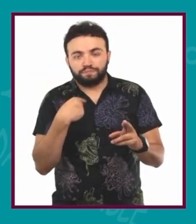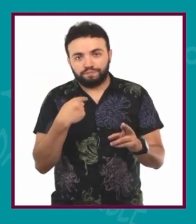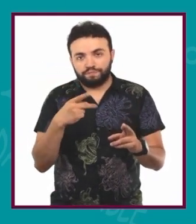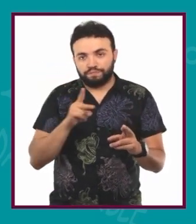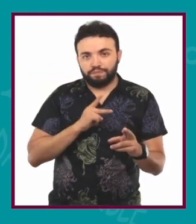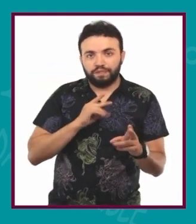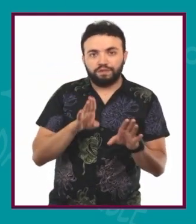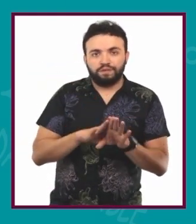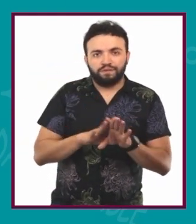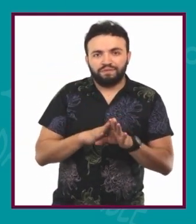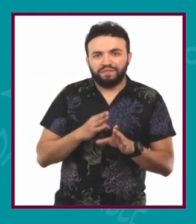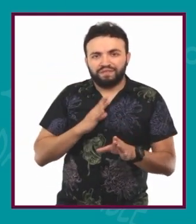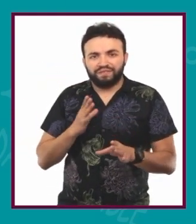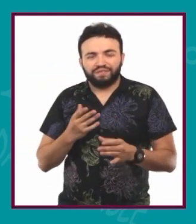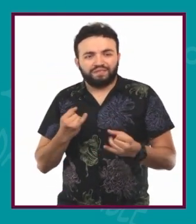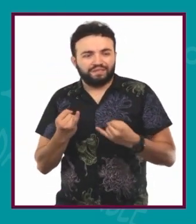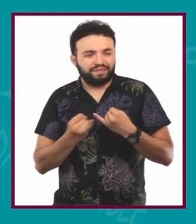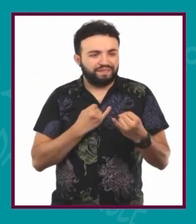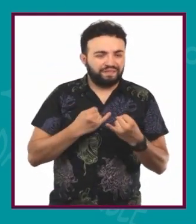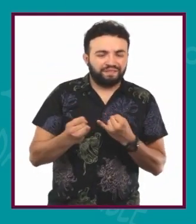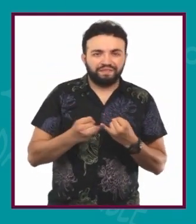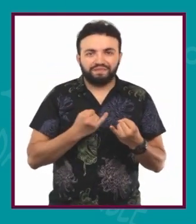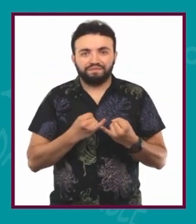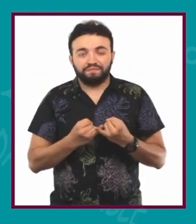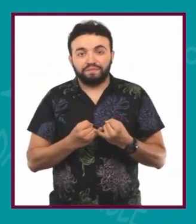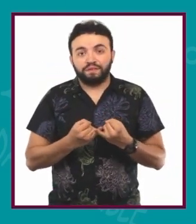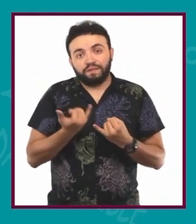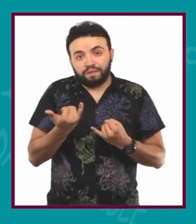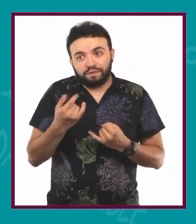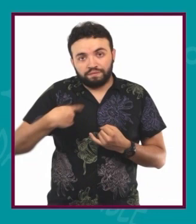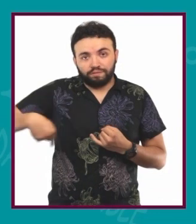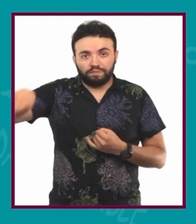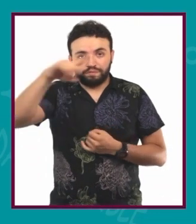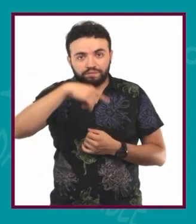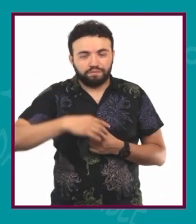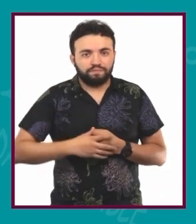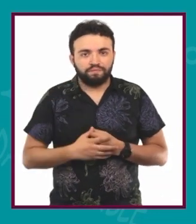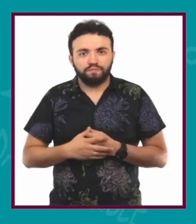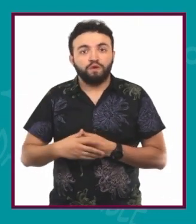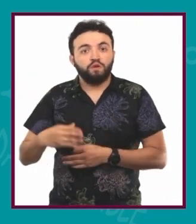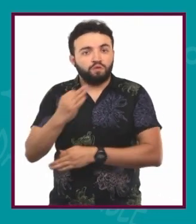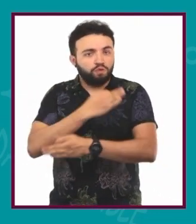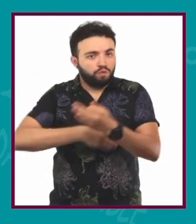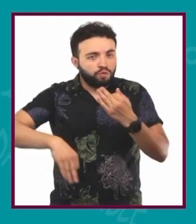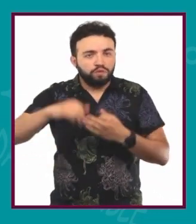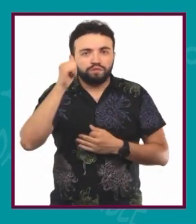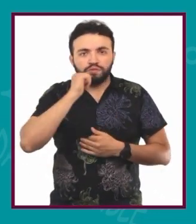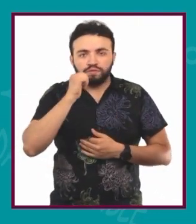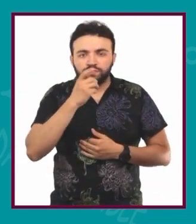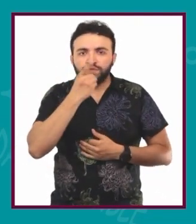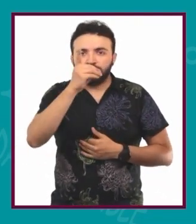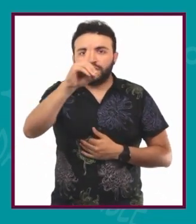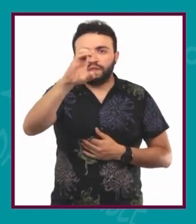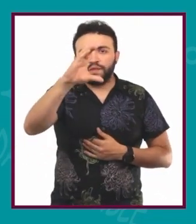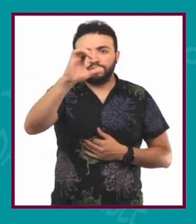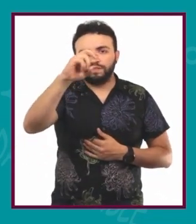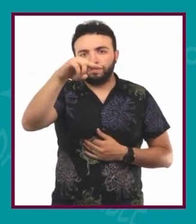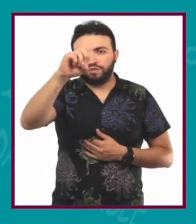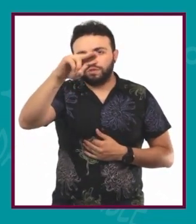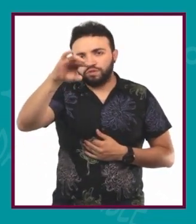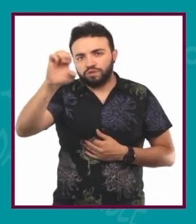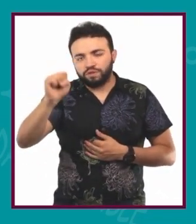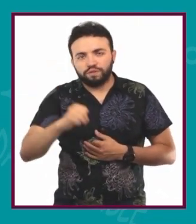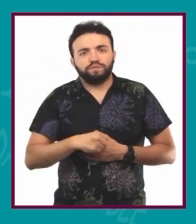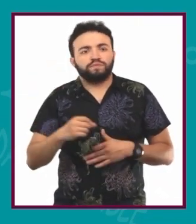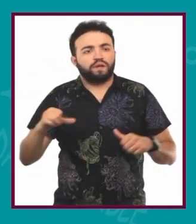nuestras propias inquietudes y las de los demás. Todo el tiempo en nuestra vida cotidiana tomamos decisiones, pensamos cosas, actuamos